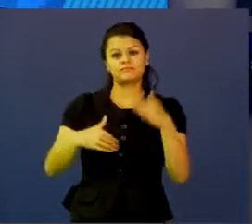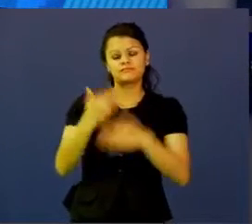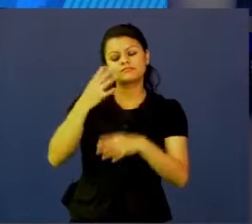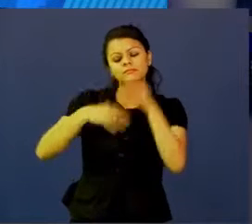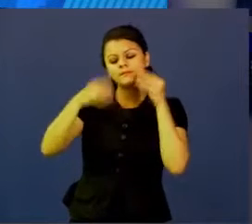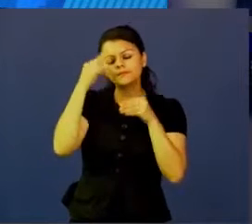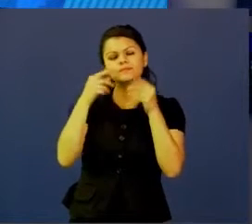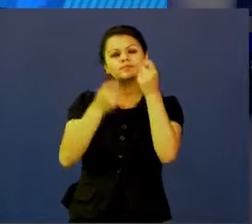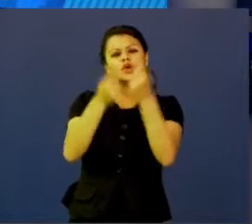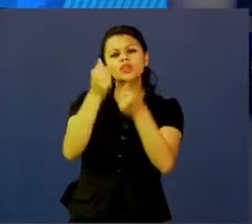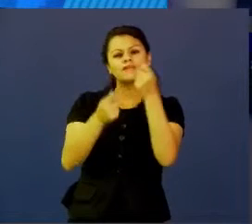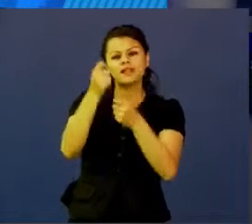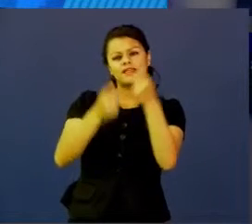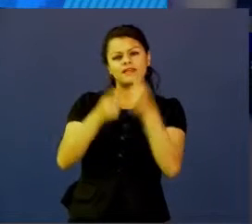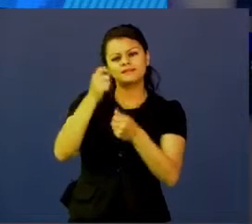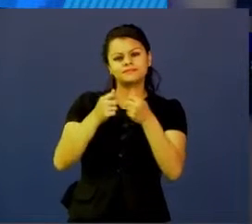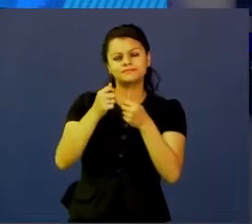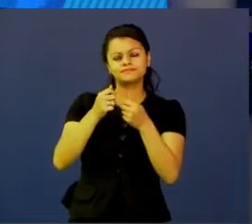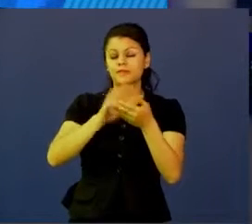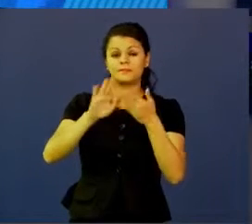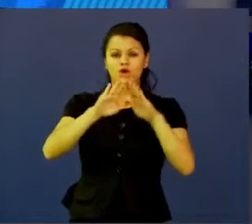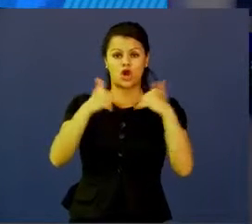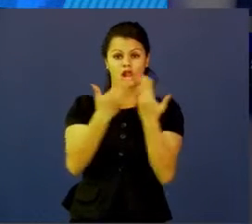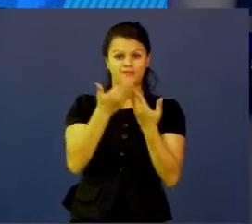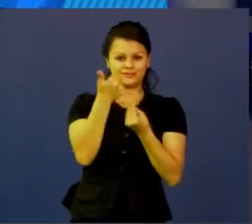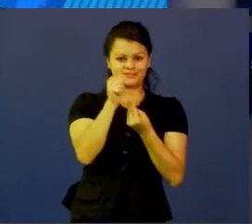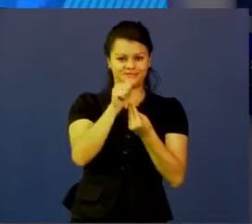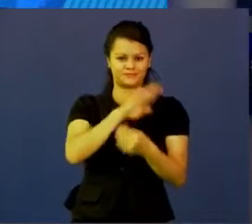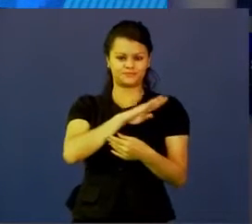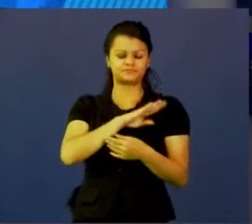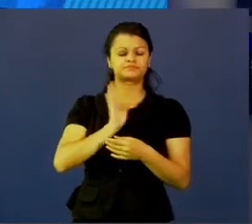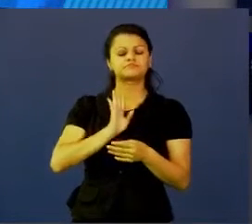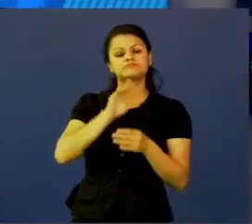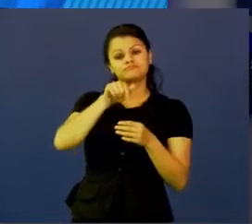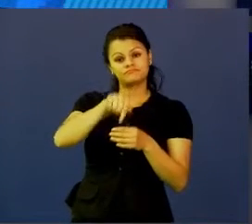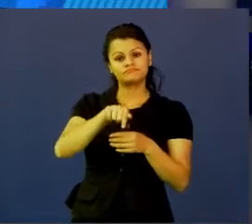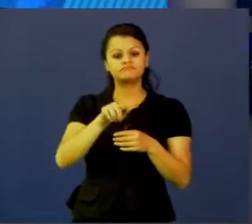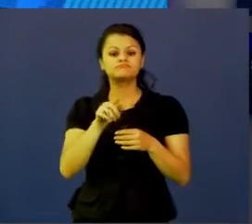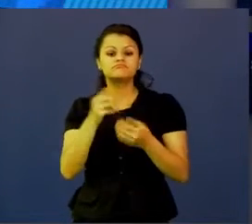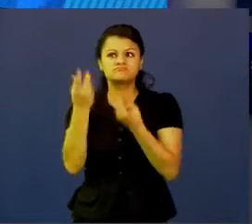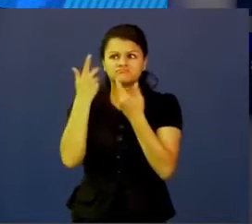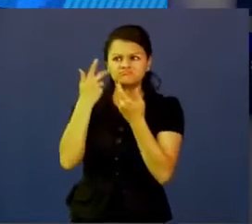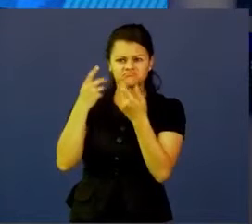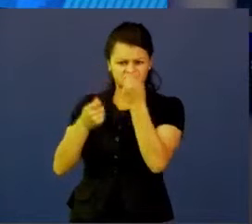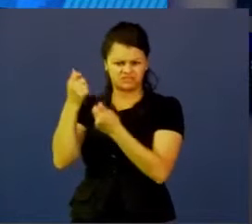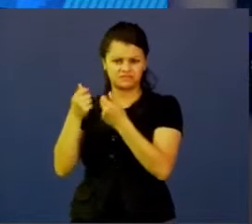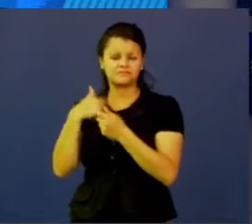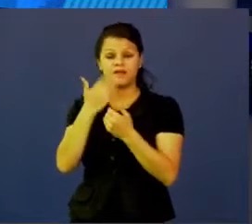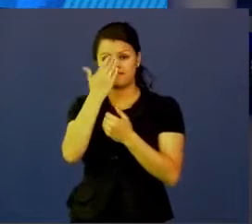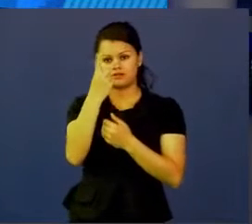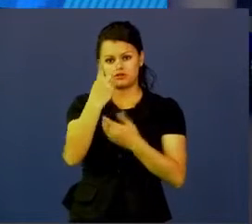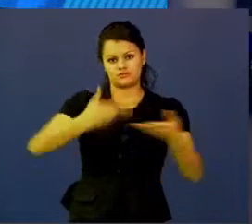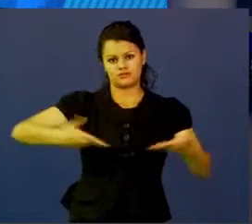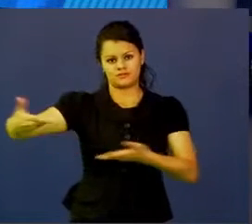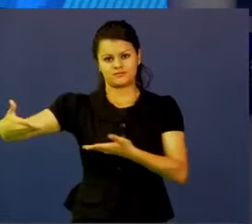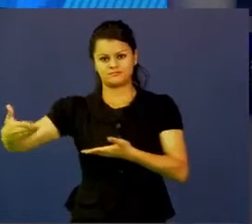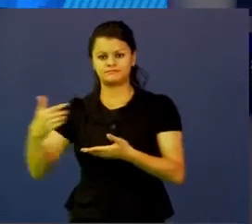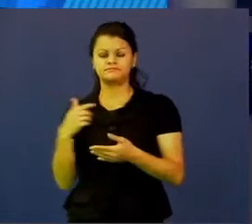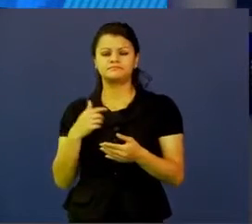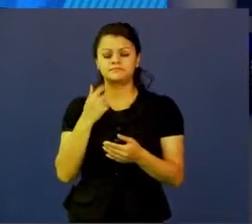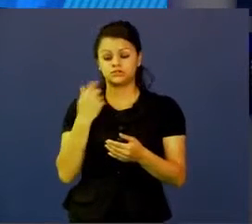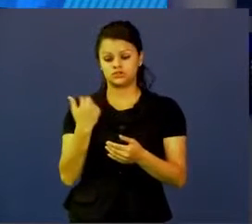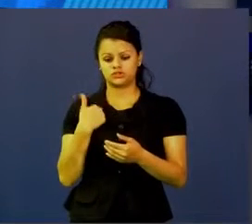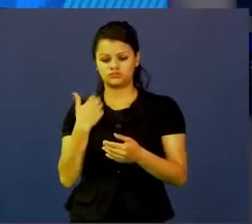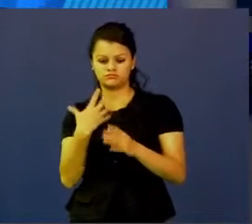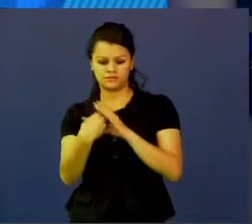de mi colegio habían dos tiendas, entonces cuando uno salía a comprar algo, pues uno escogía la tienda que